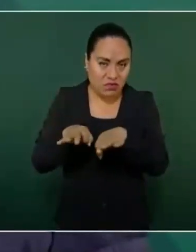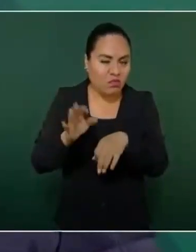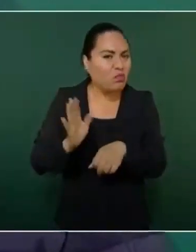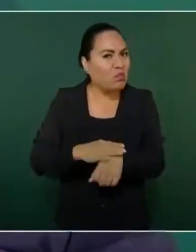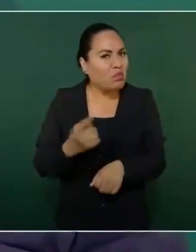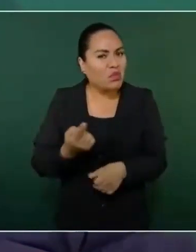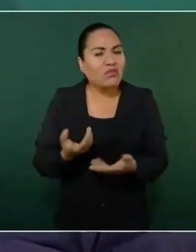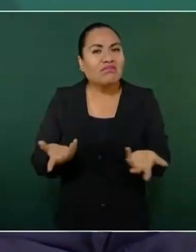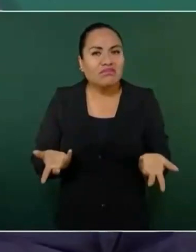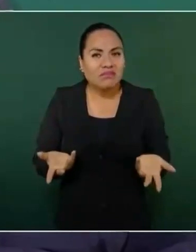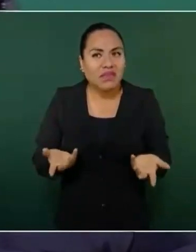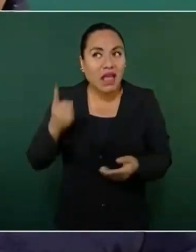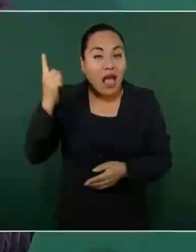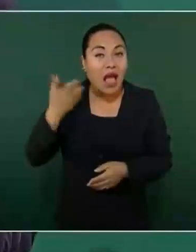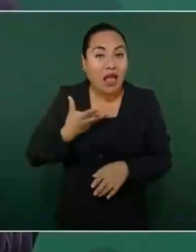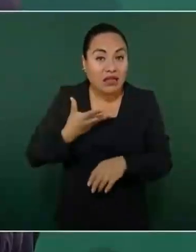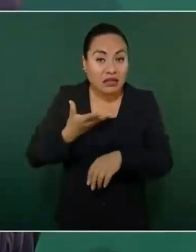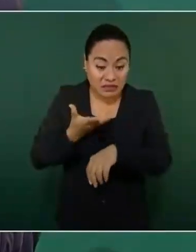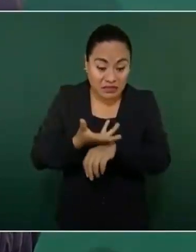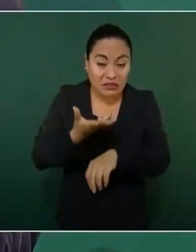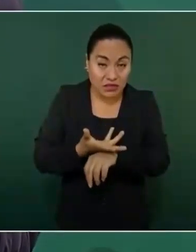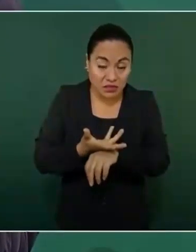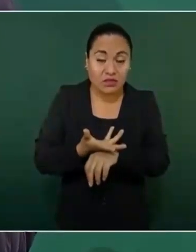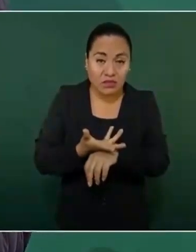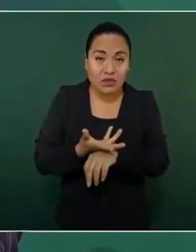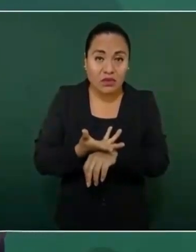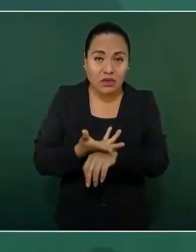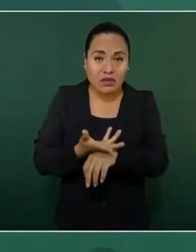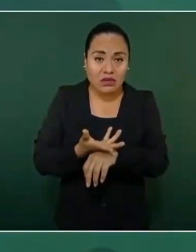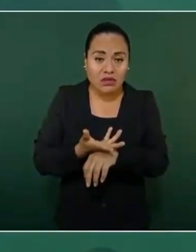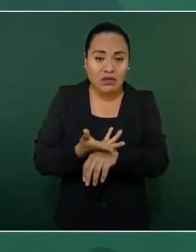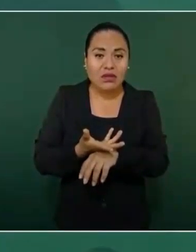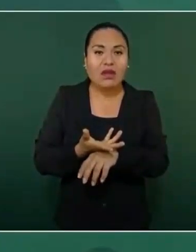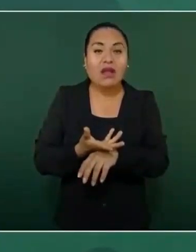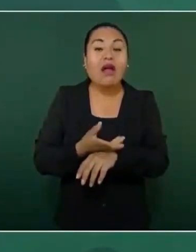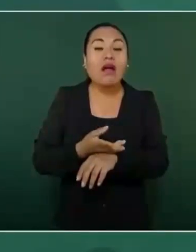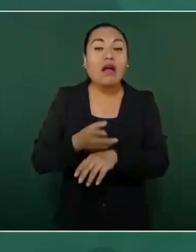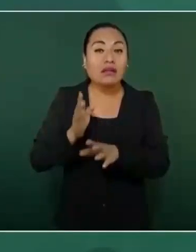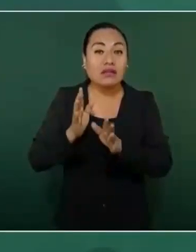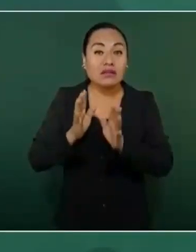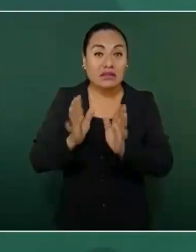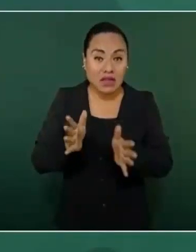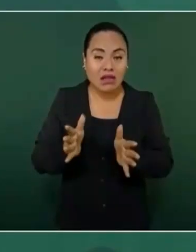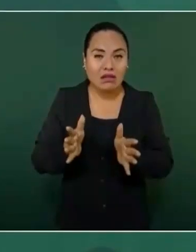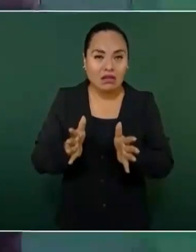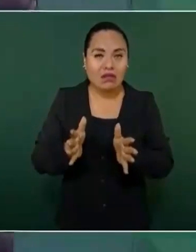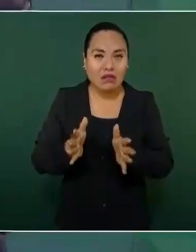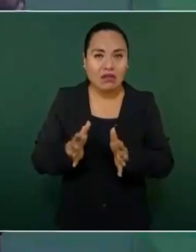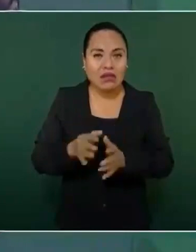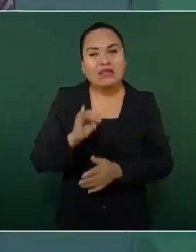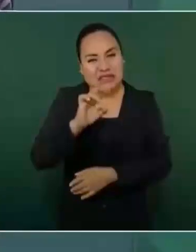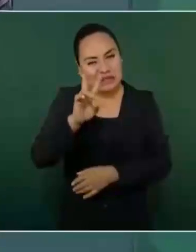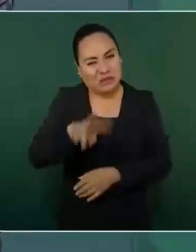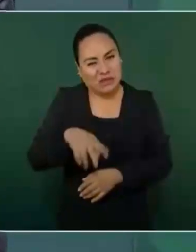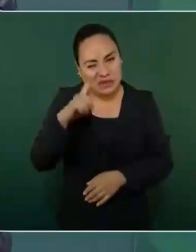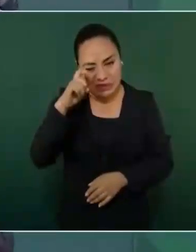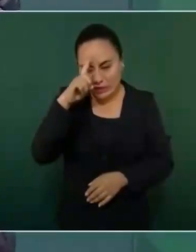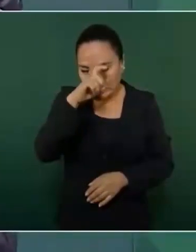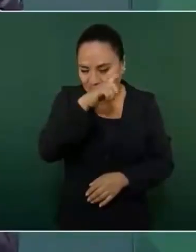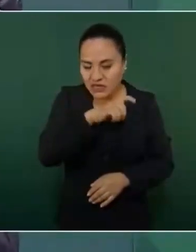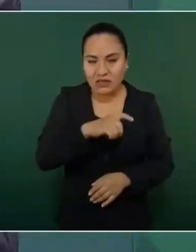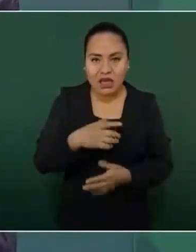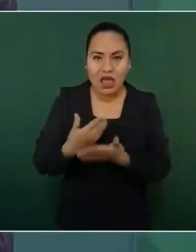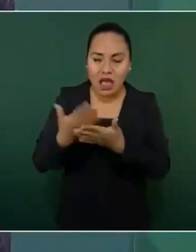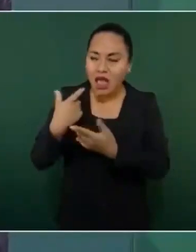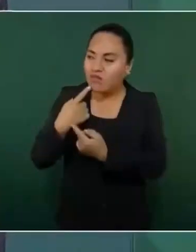Porque Estados Unidos ya abrió la posibilidad, nos costó trabajo que aceptaran